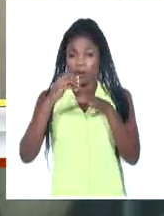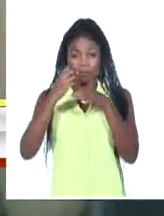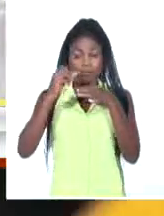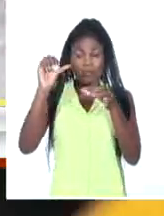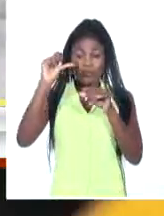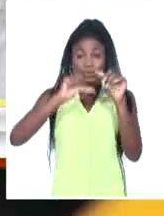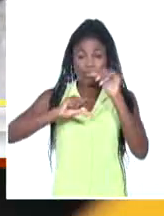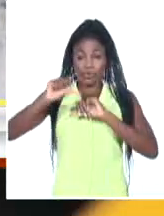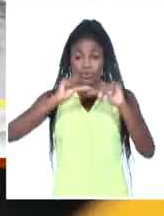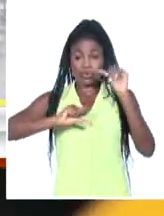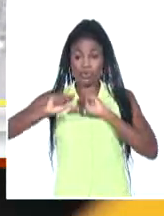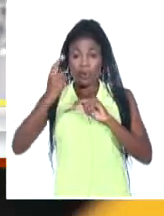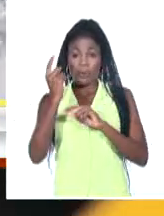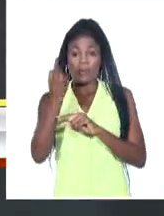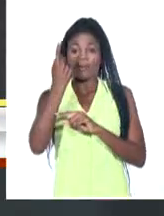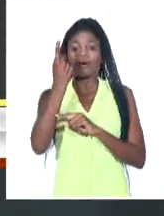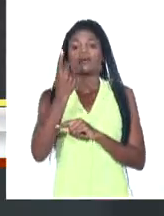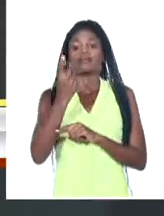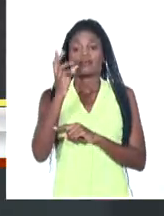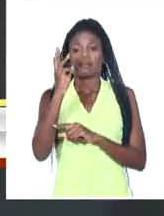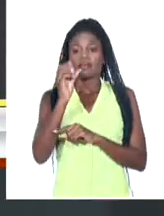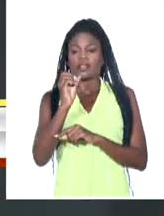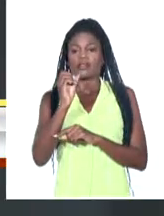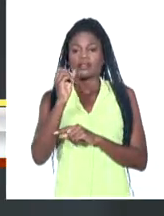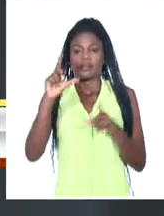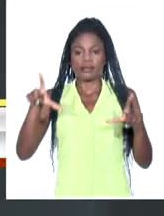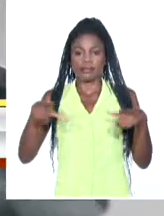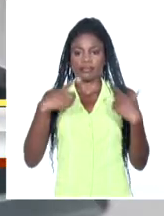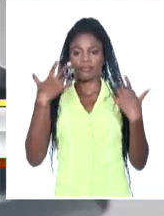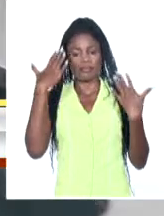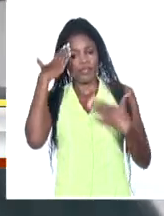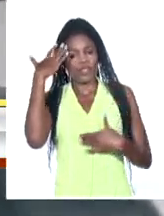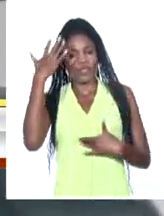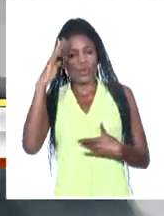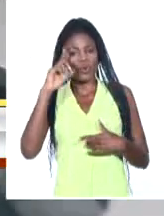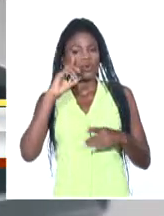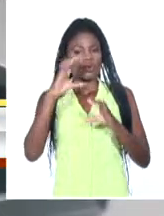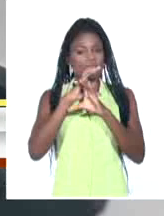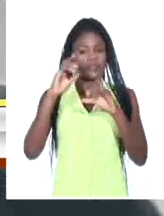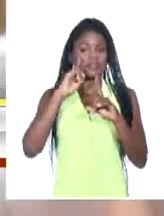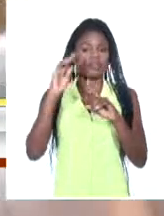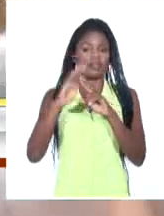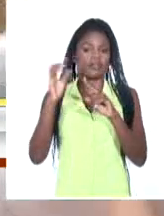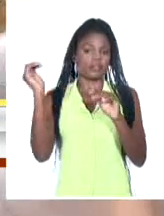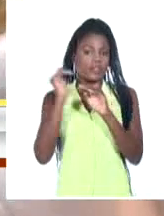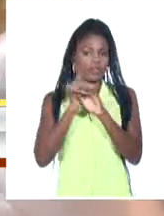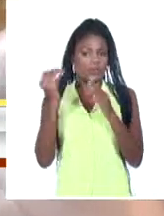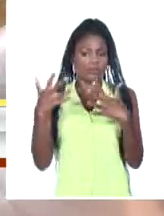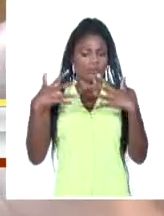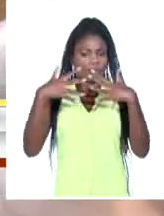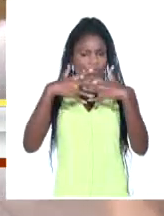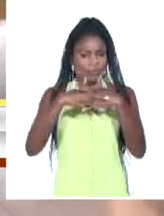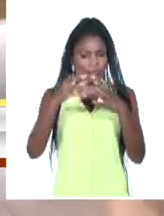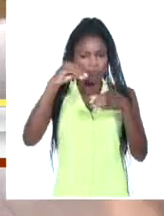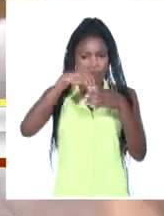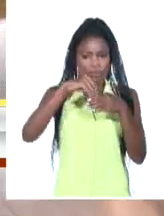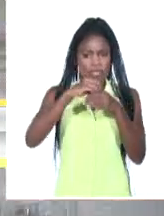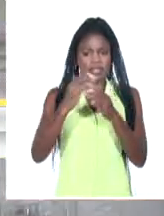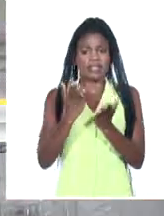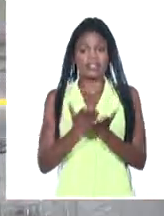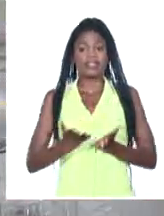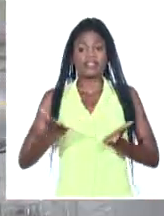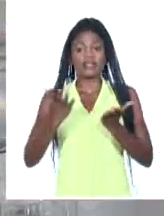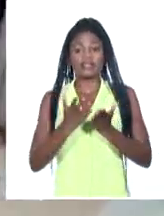a su 31 aniversario con logros en materia de ciencia y tecnología vinculados al desarrollo de la nación.